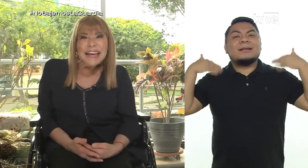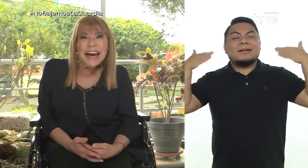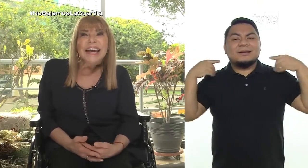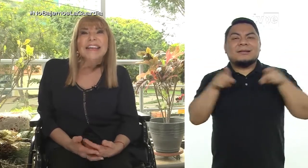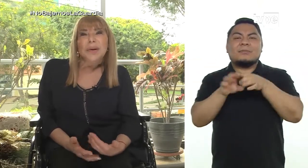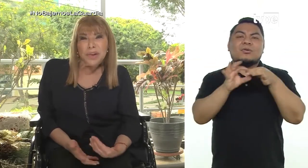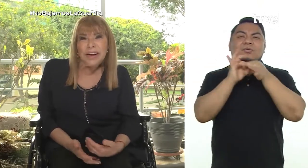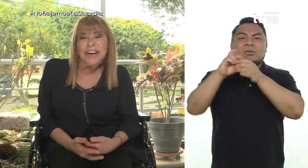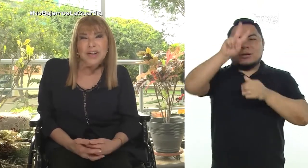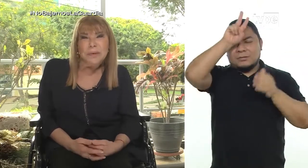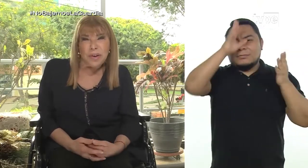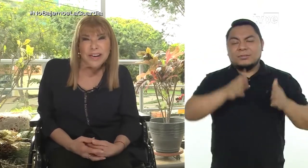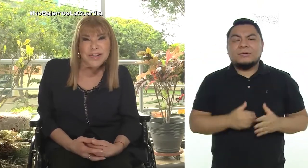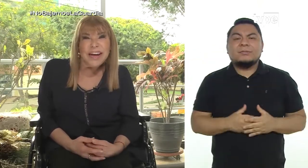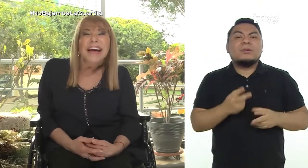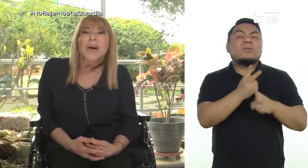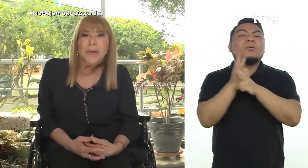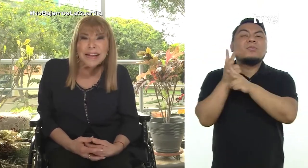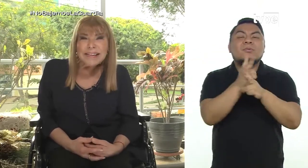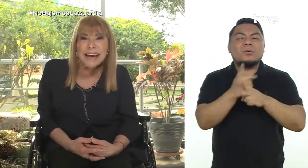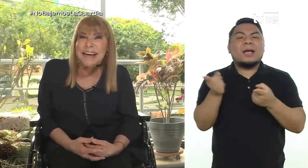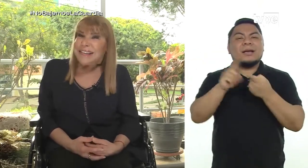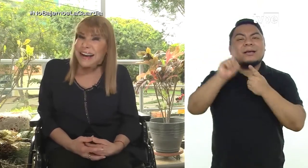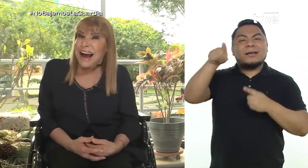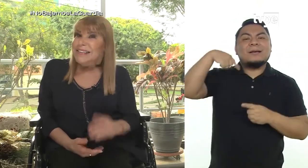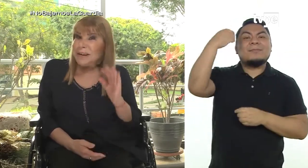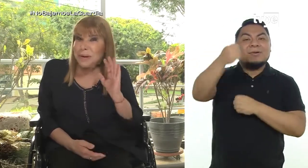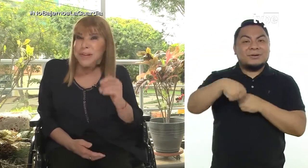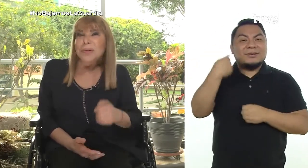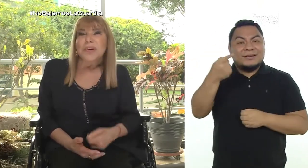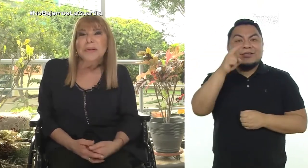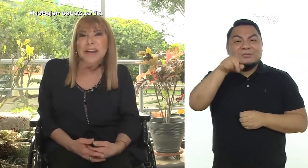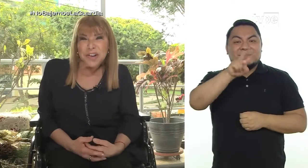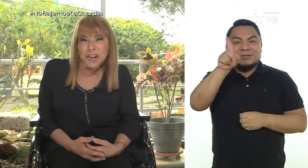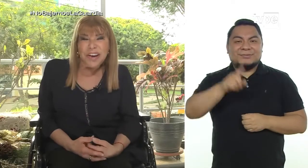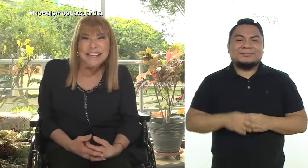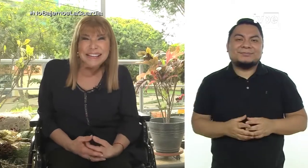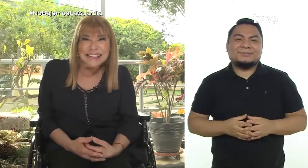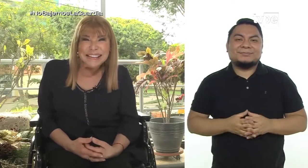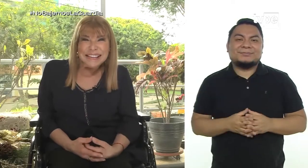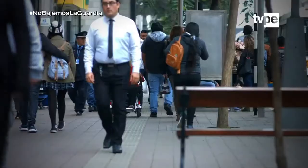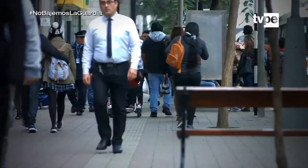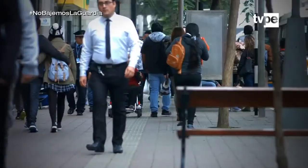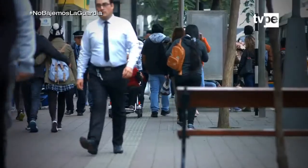de alegría y de unión entre los peruanos. Cuídense y será hasta el próximo 2021.